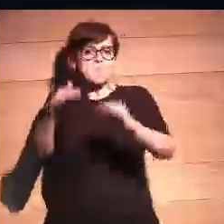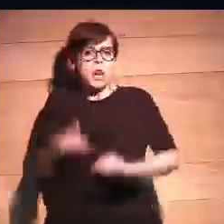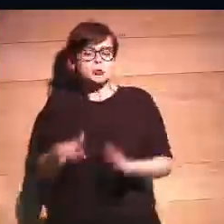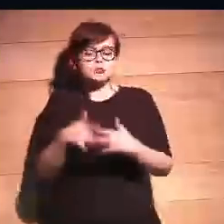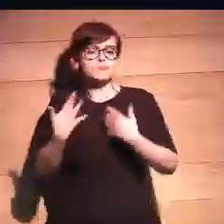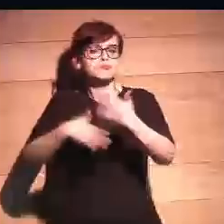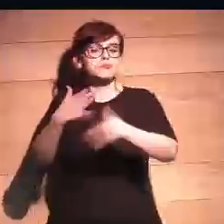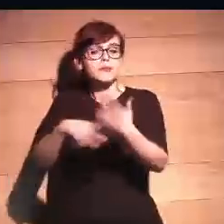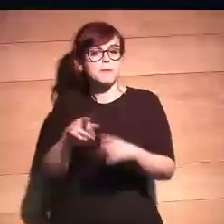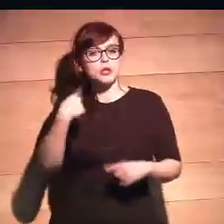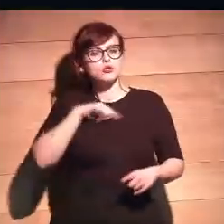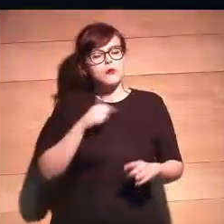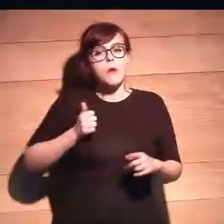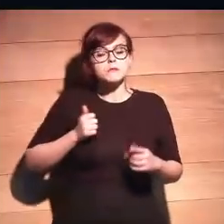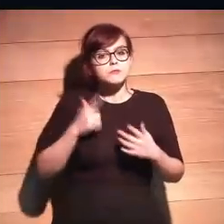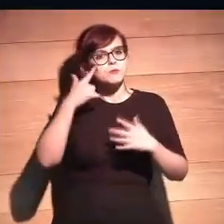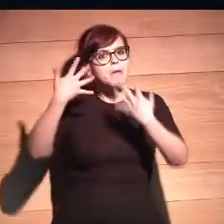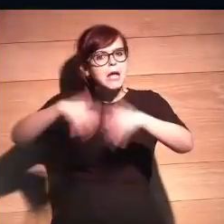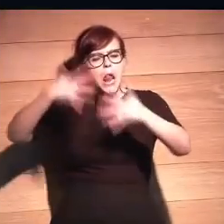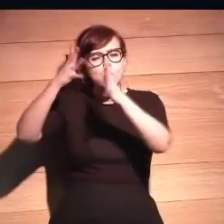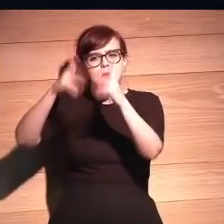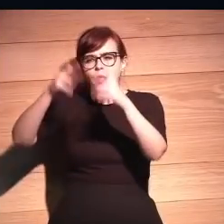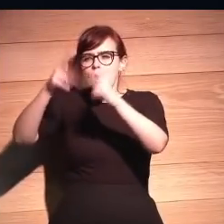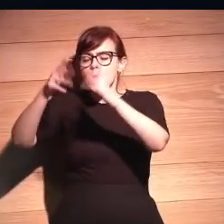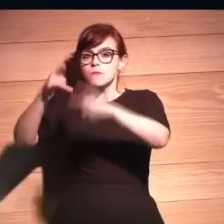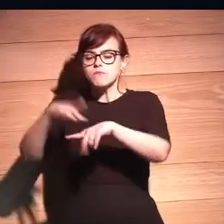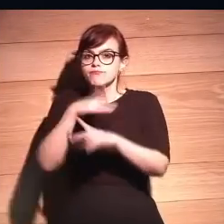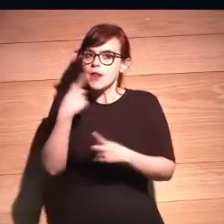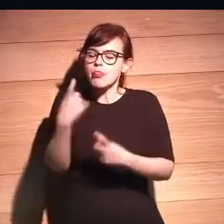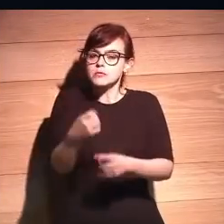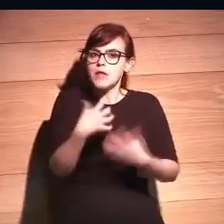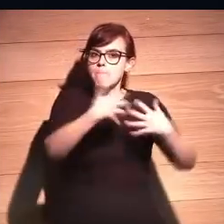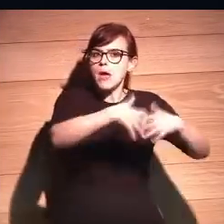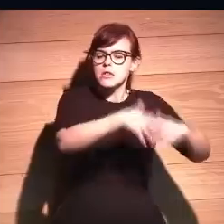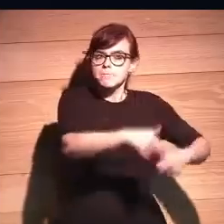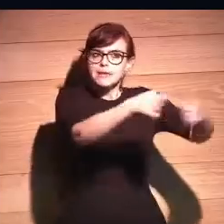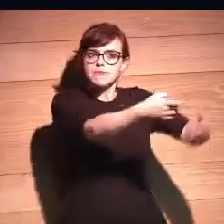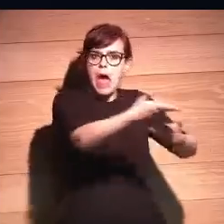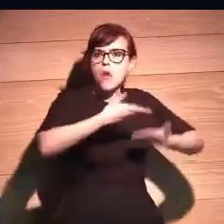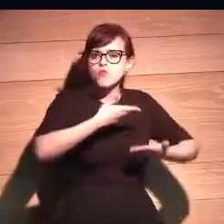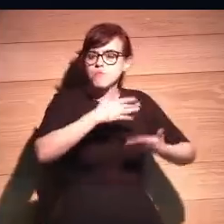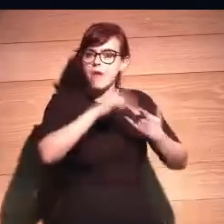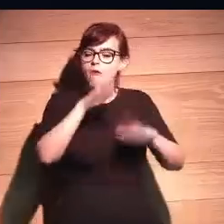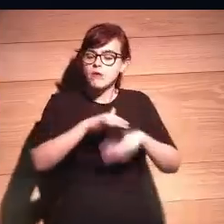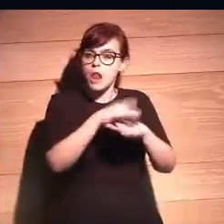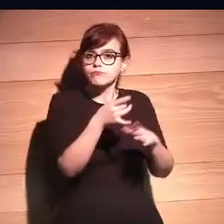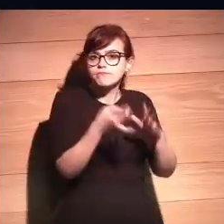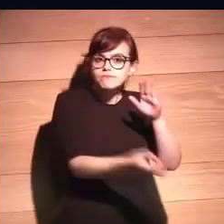Las máquinas nos ayudan a hacer ejercicios de cálculo y calcular. Y nosotros vamos perdiendo un poco esa capacidad.